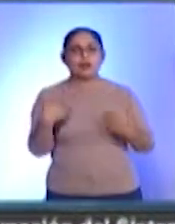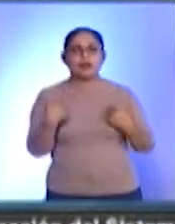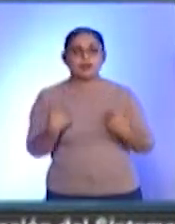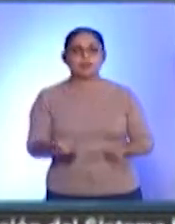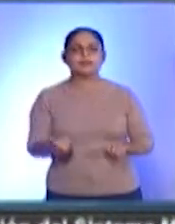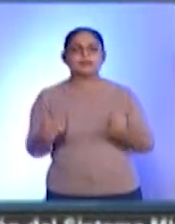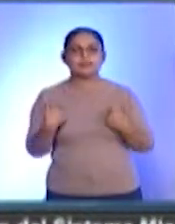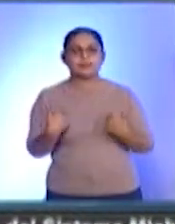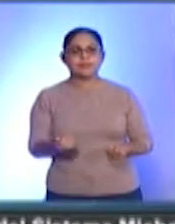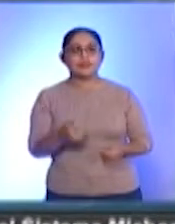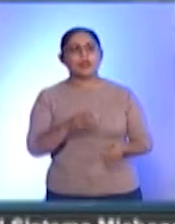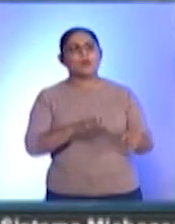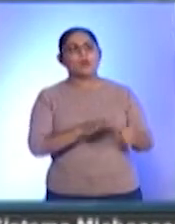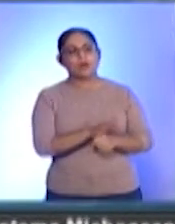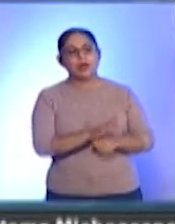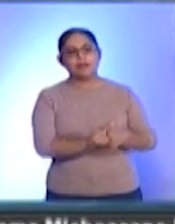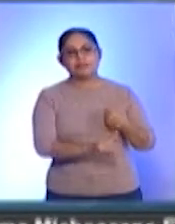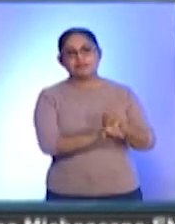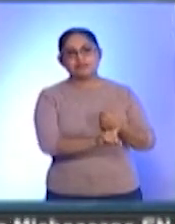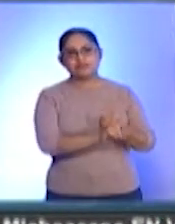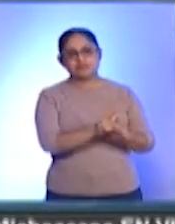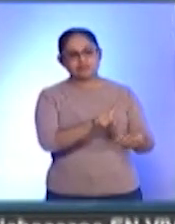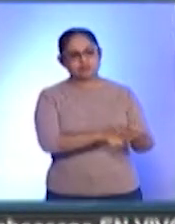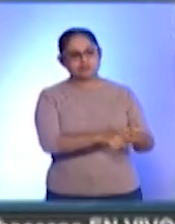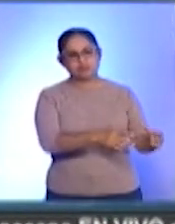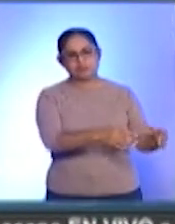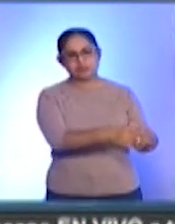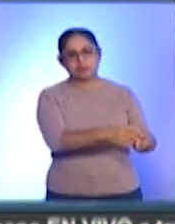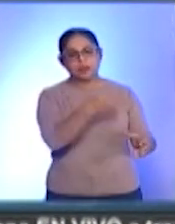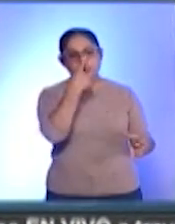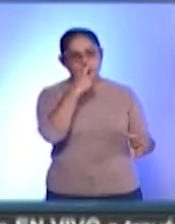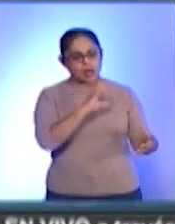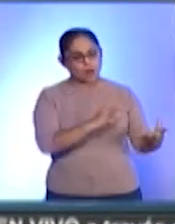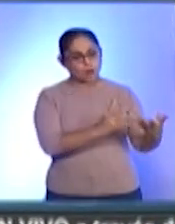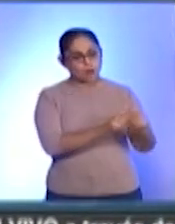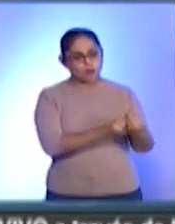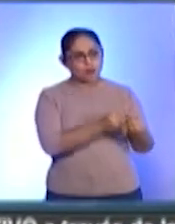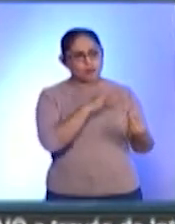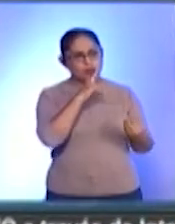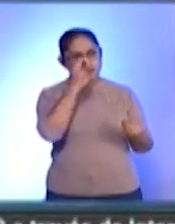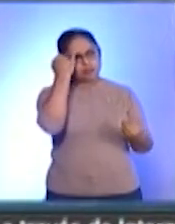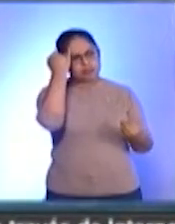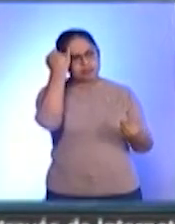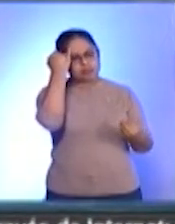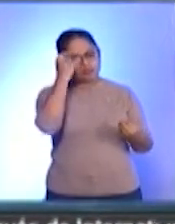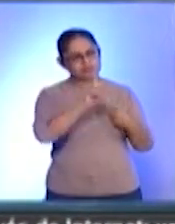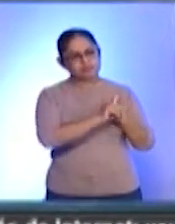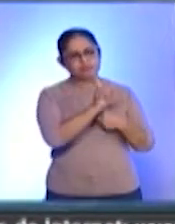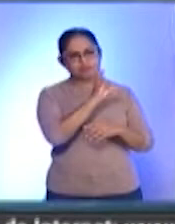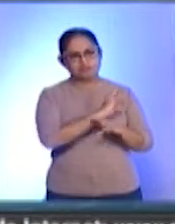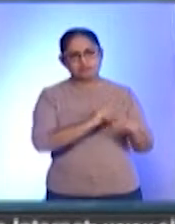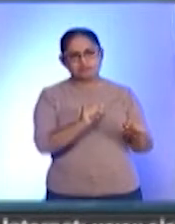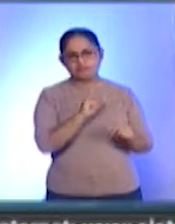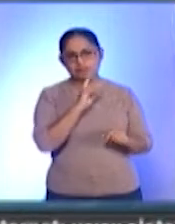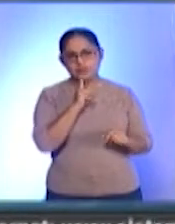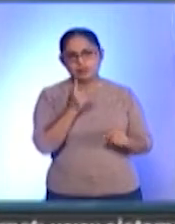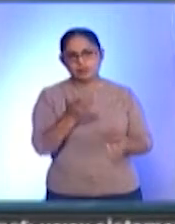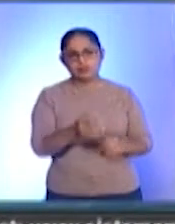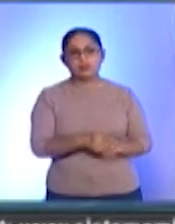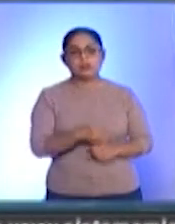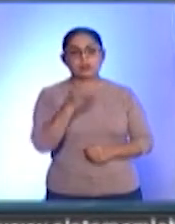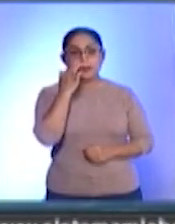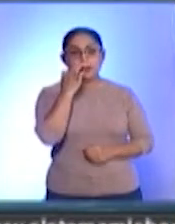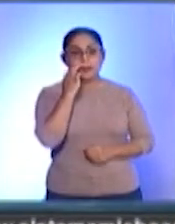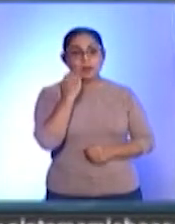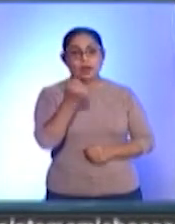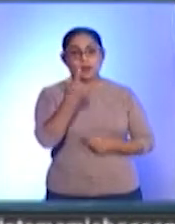todas las problemáticas que hay, para que juntos encontremos y propongamos soluciones, porque bueno, una de las tareas de la